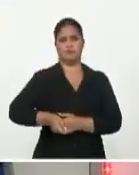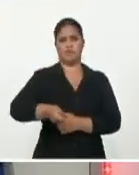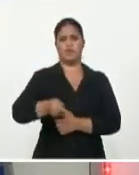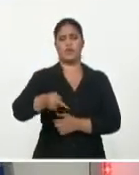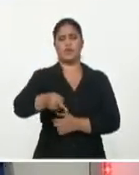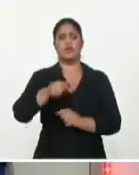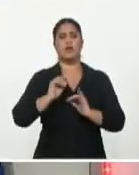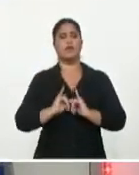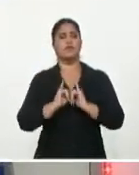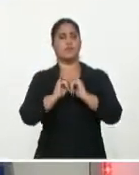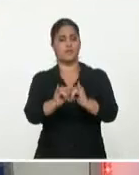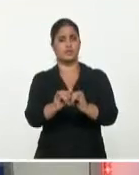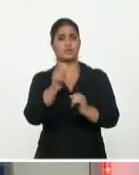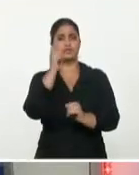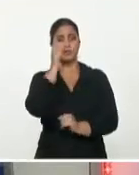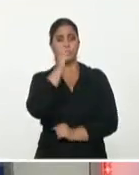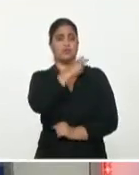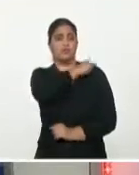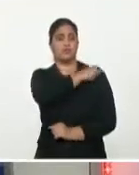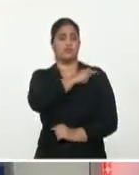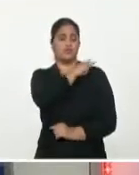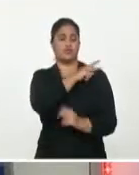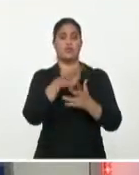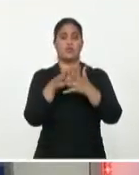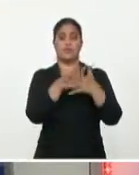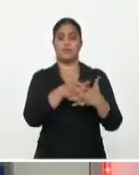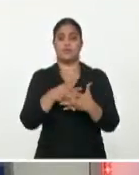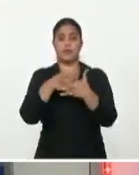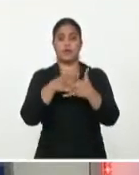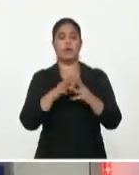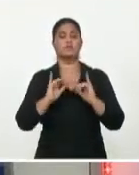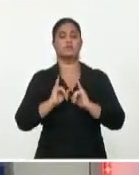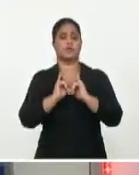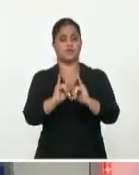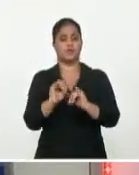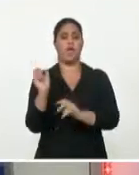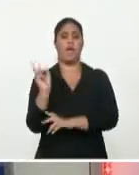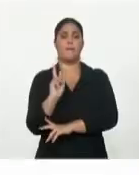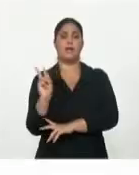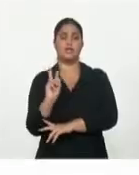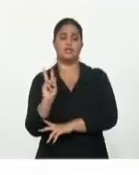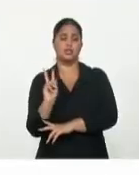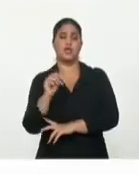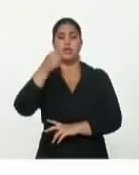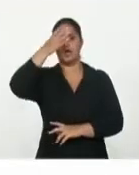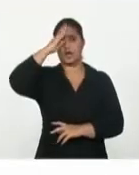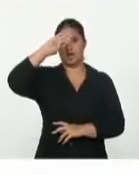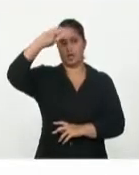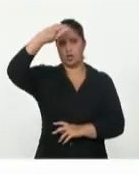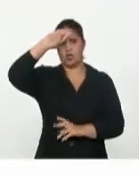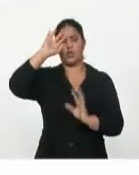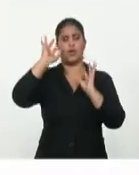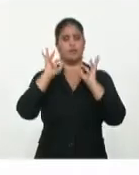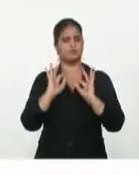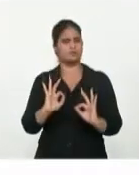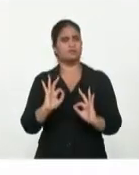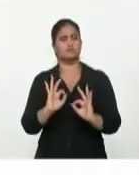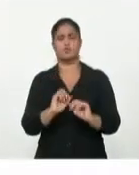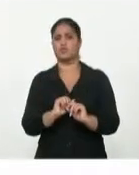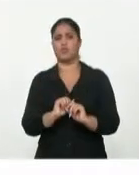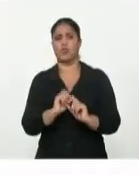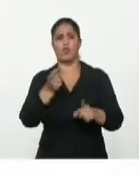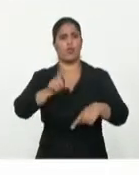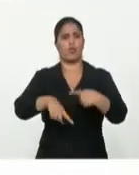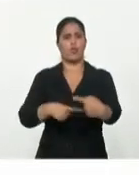Anthony Blinken, quien afirmó que en Venezuela, Nicaragua y Cuba se atenta contra la democracia. Rodríguez Parrilla dijo que si Blinken